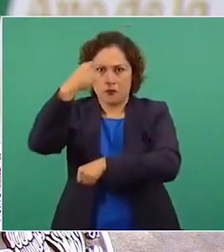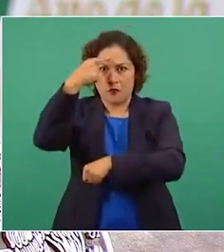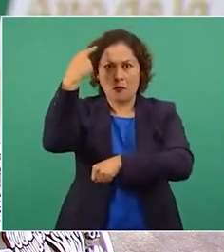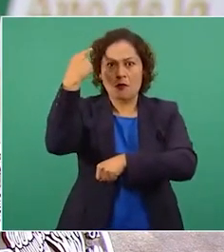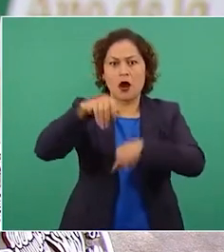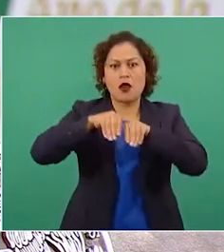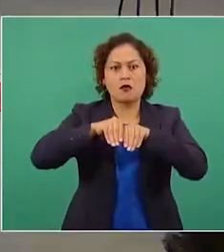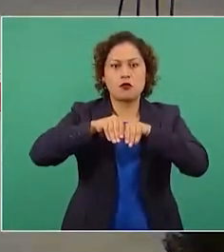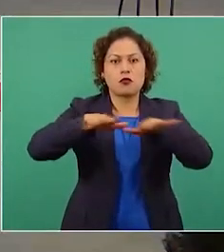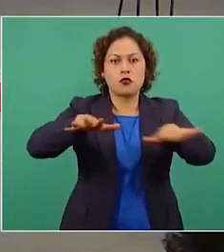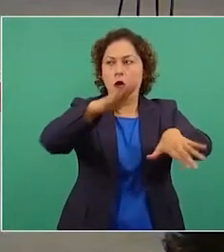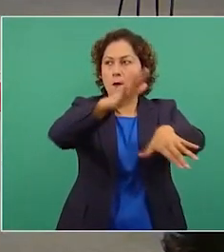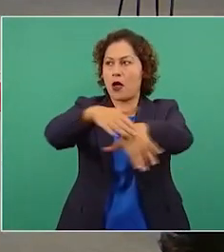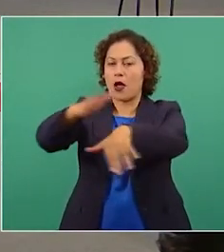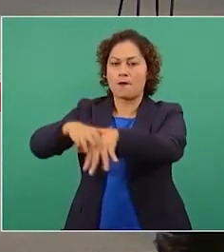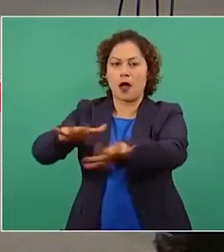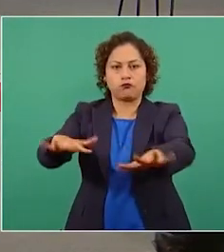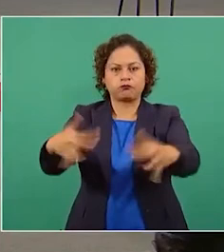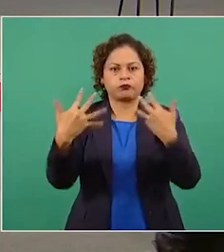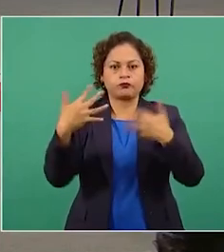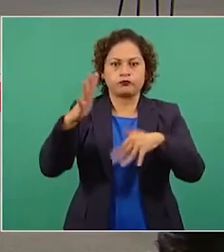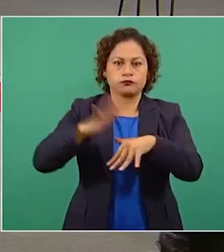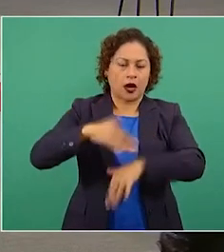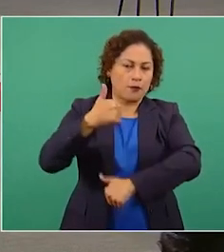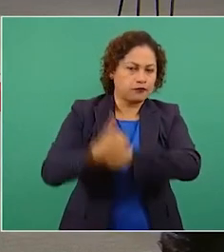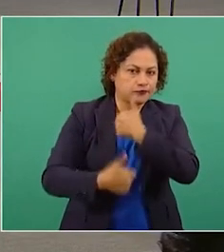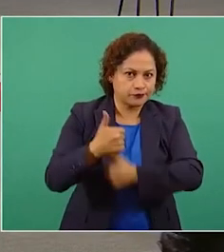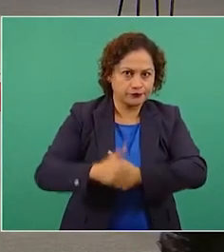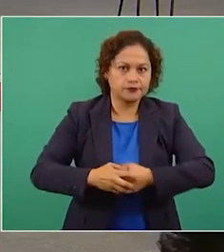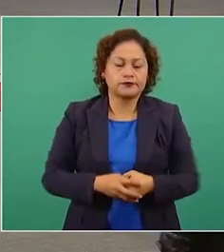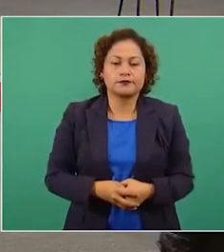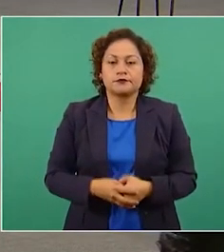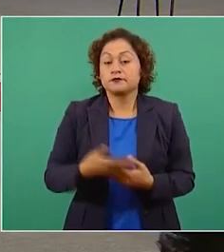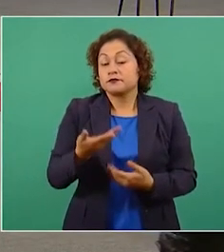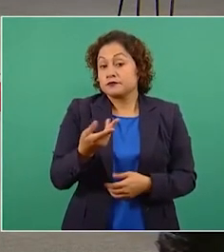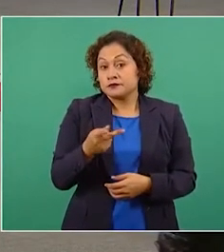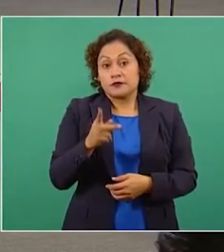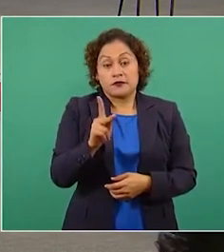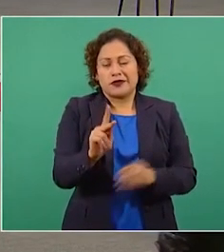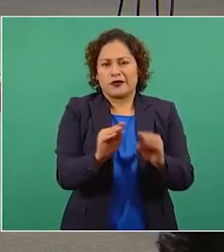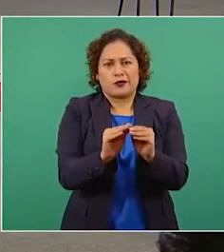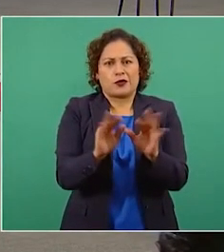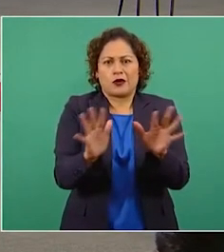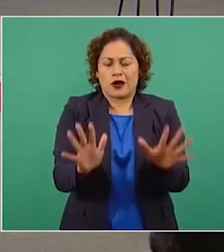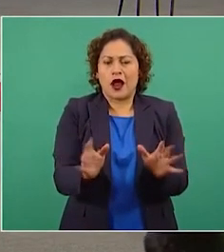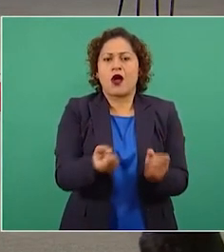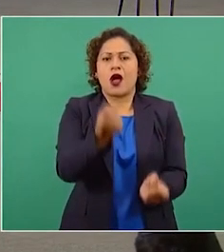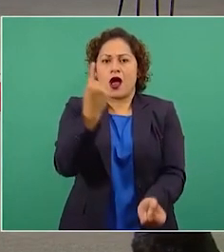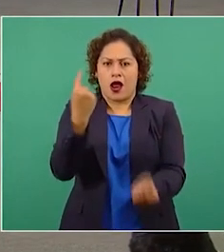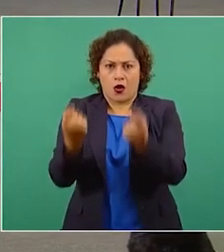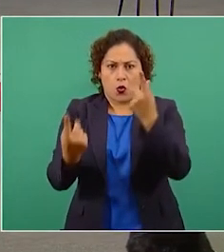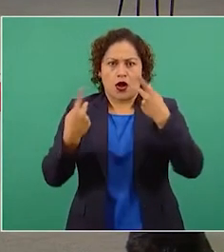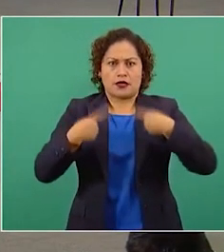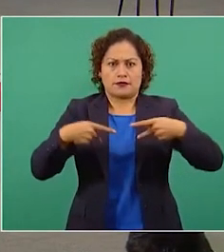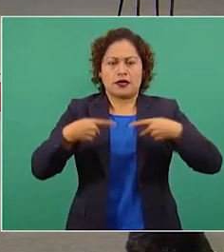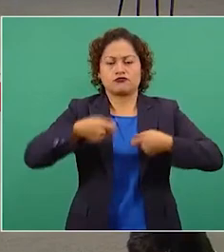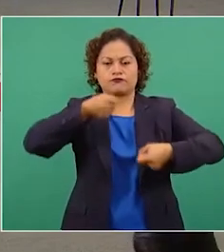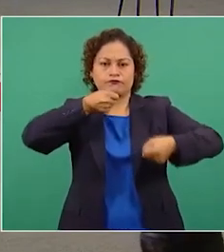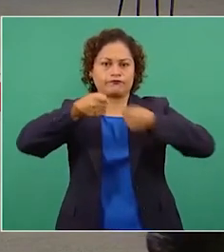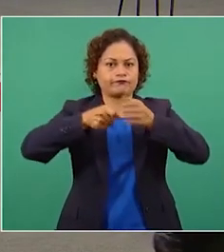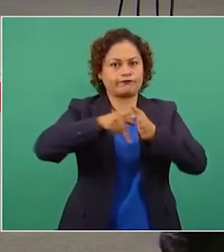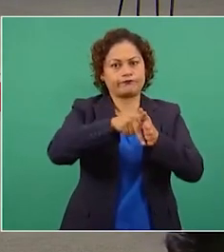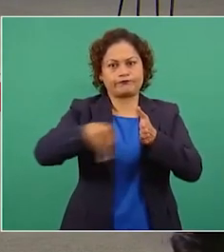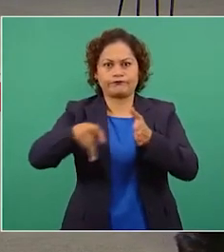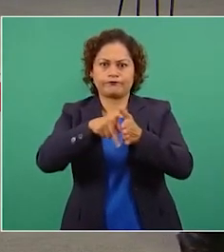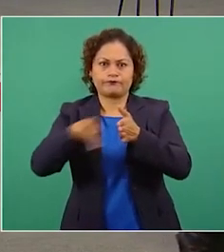y la preferencia del público. Sin embargo, no se puede negar que hay medios cuyos contenidos